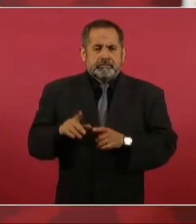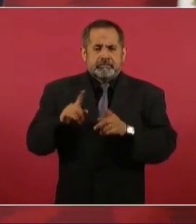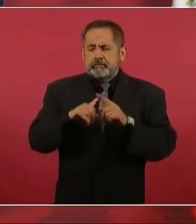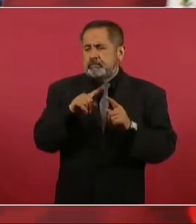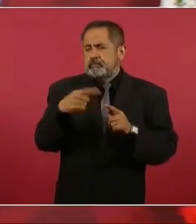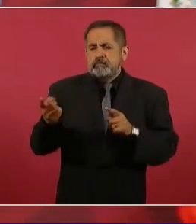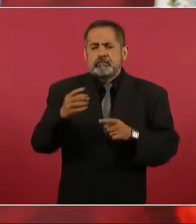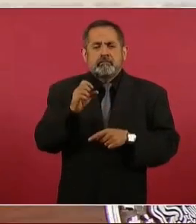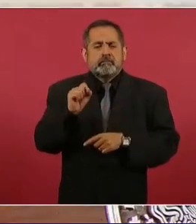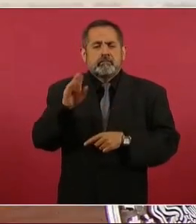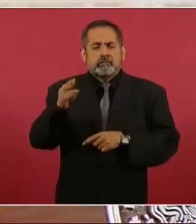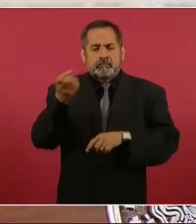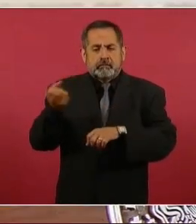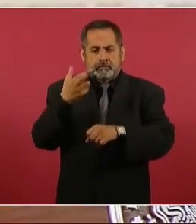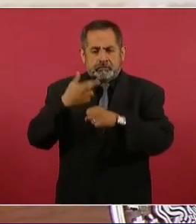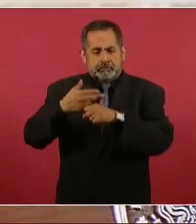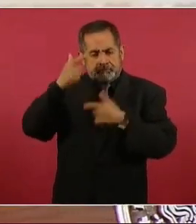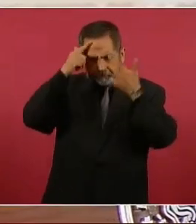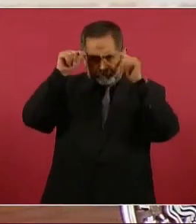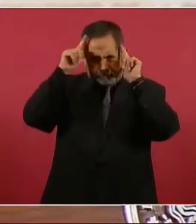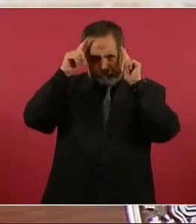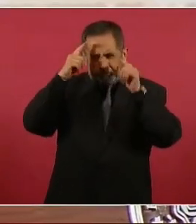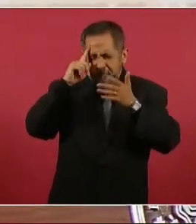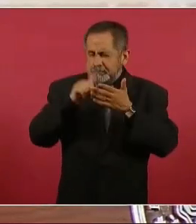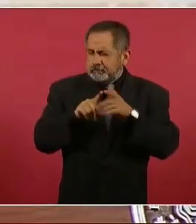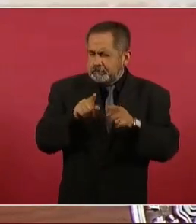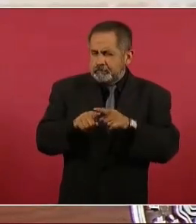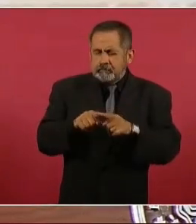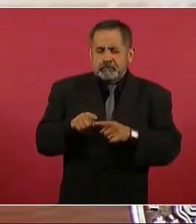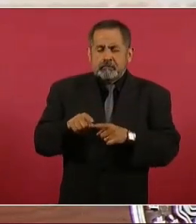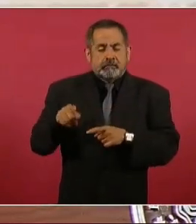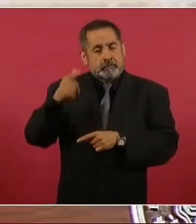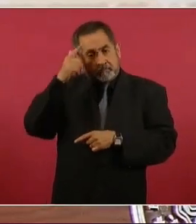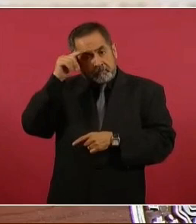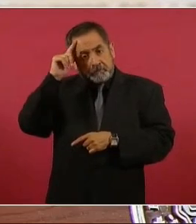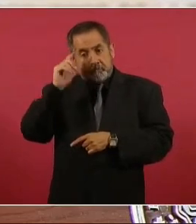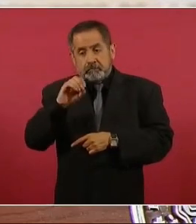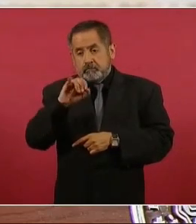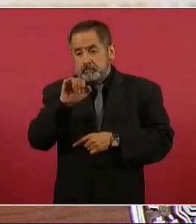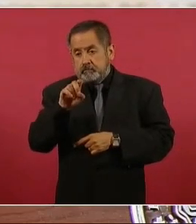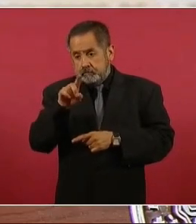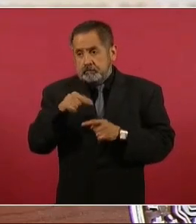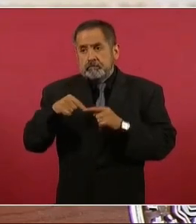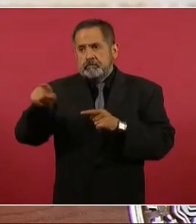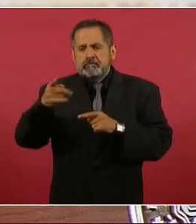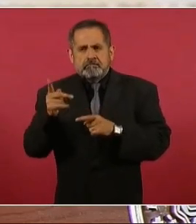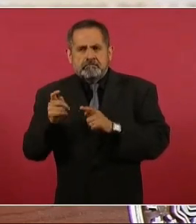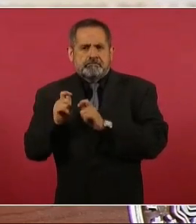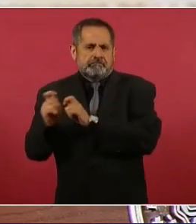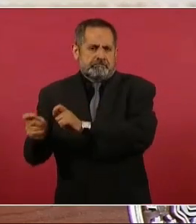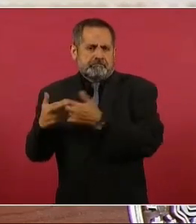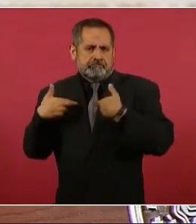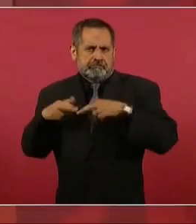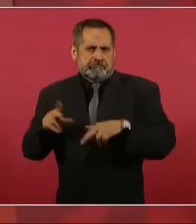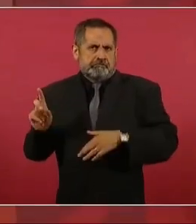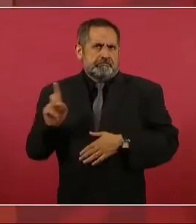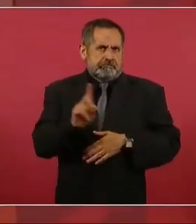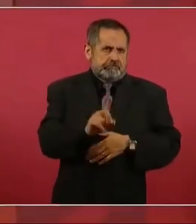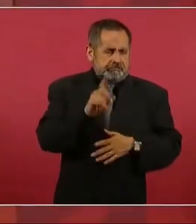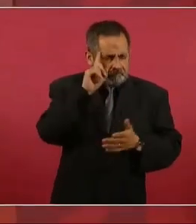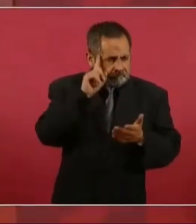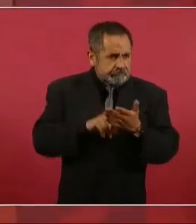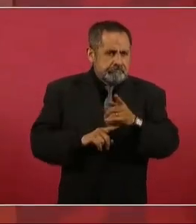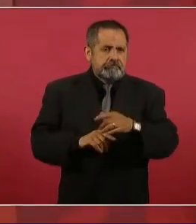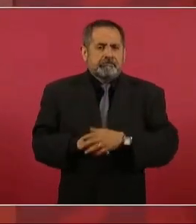subsecretario de Marina, porque va a salir el almirante Ojeda, pero sí va a haber un representante, va